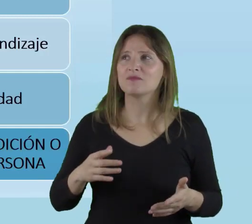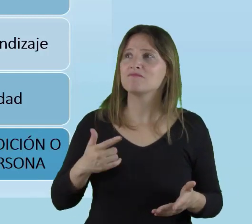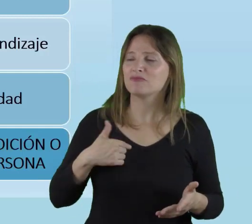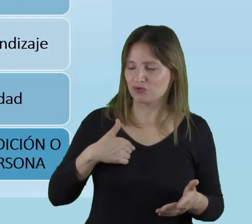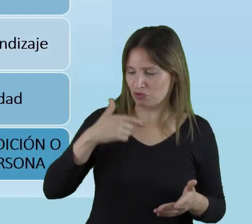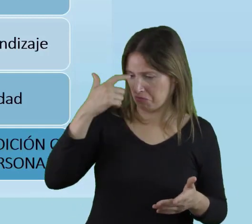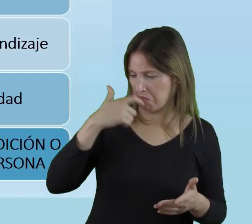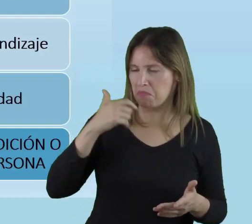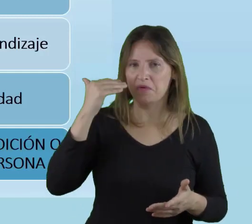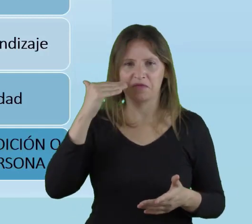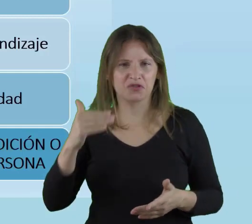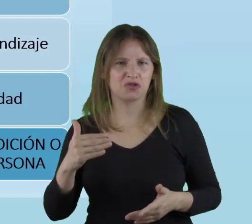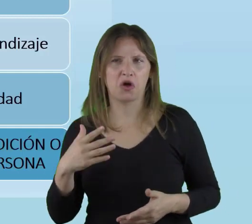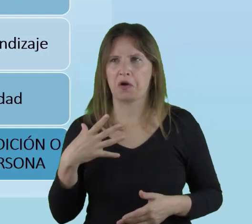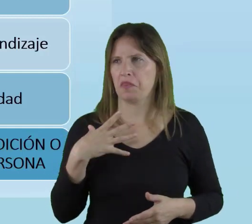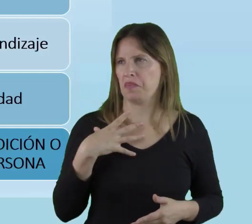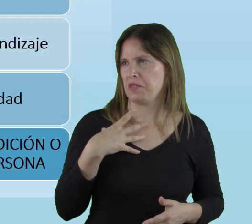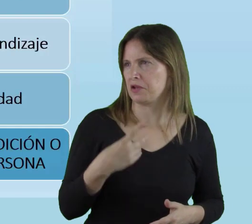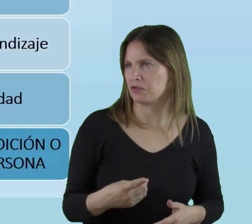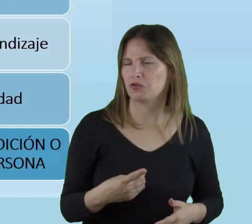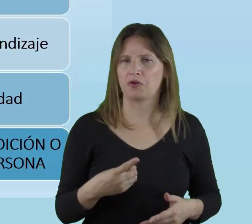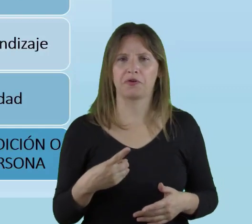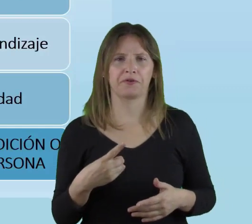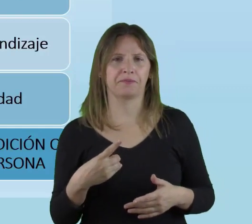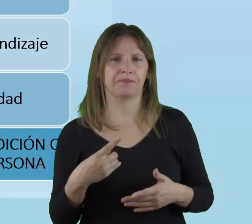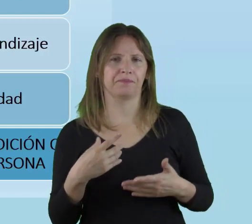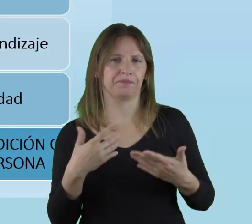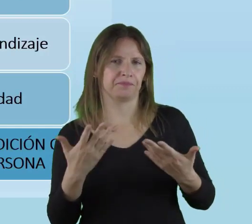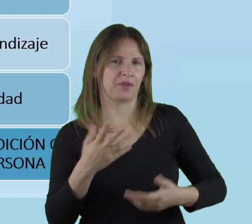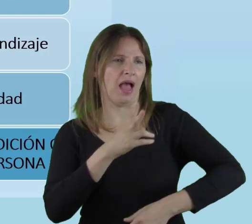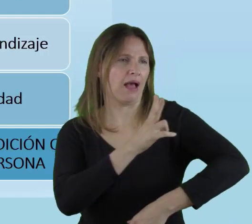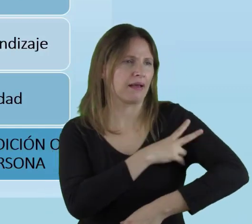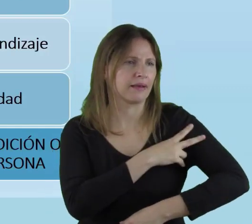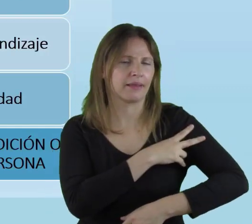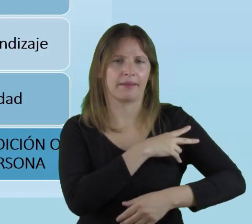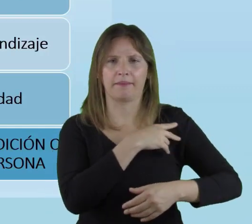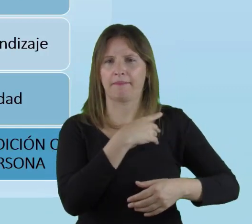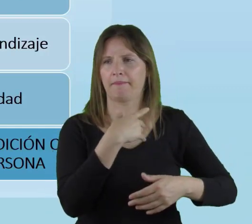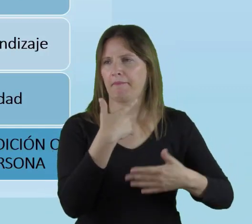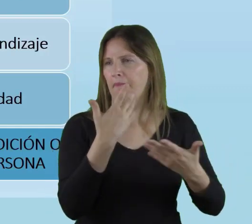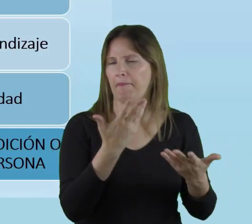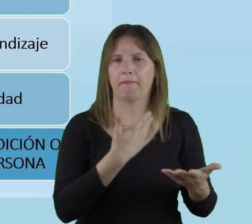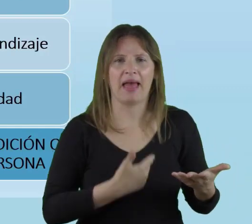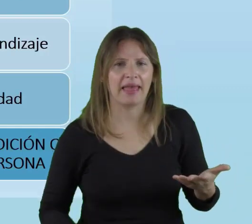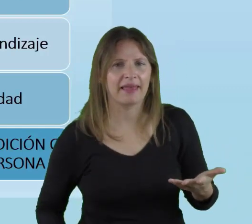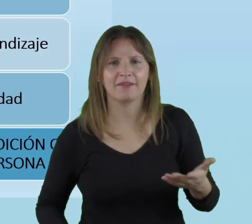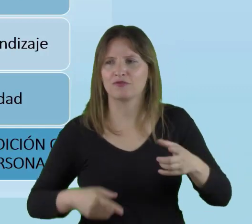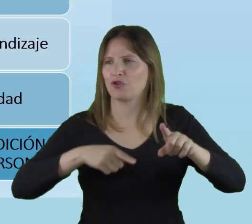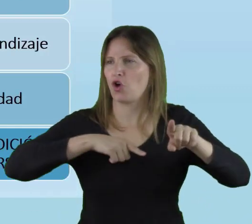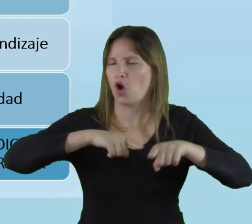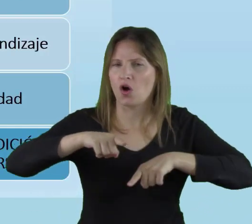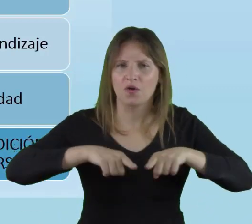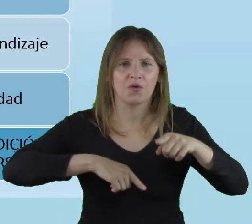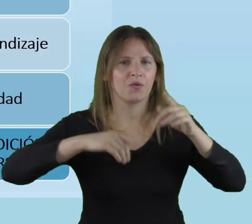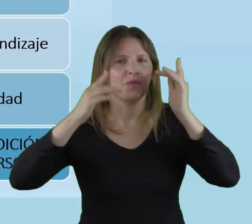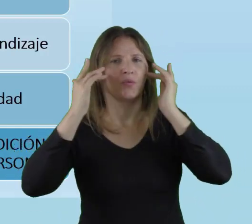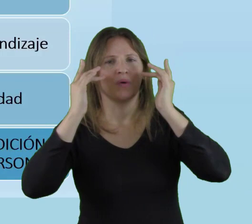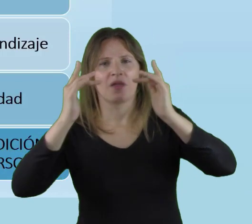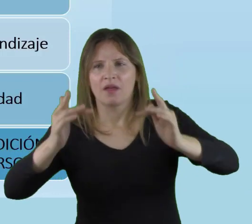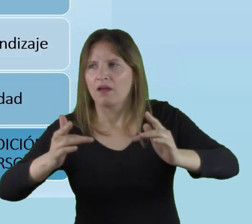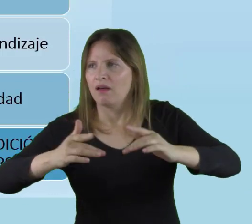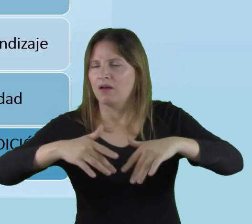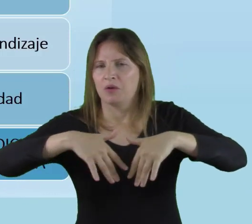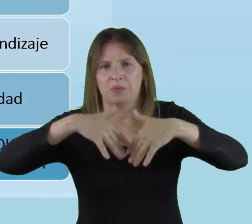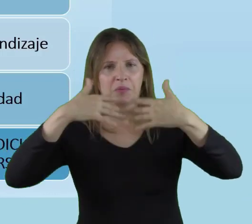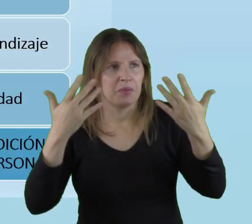yo estoy? Sea director, sea rector, sea maestro, sea coordinador, sea